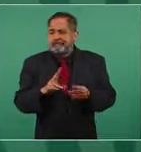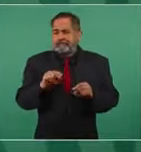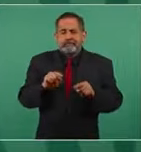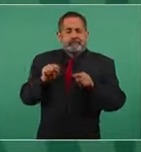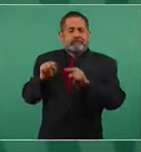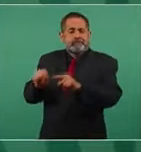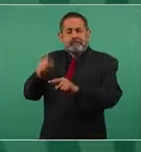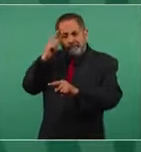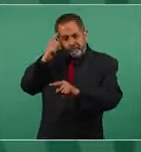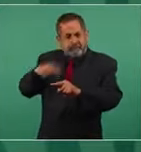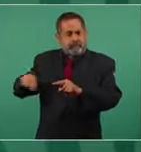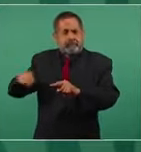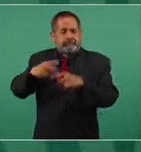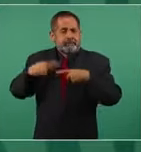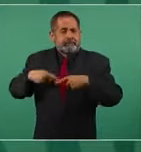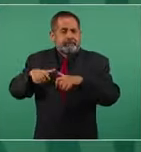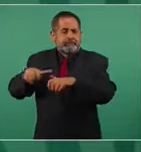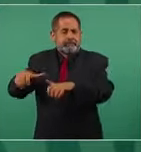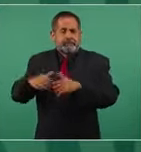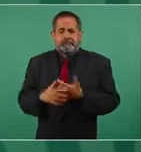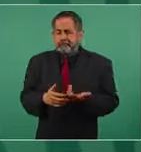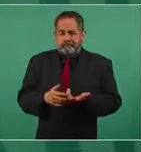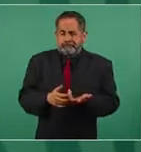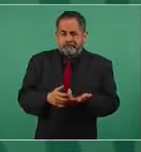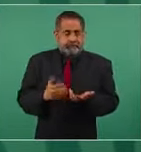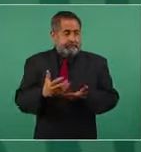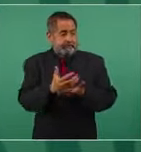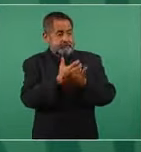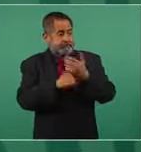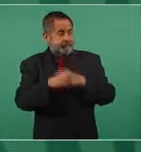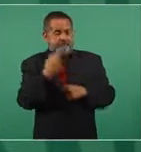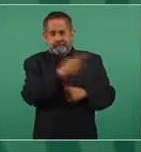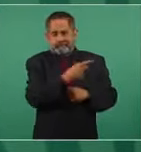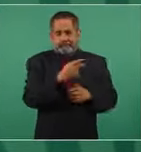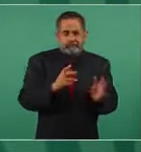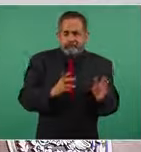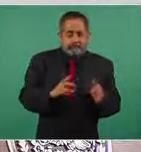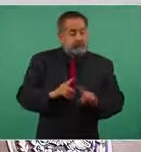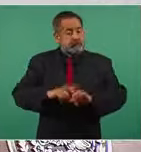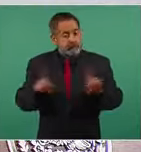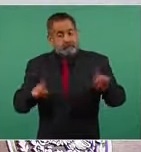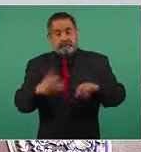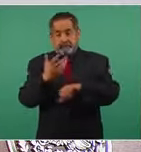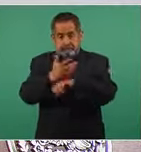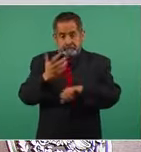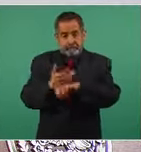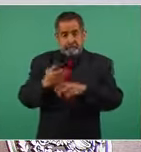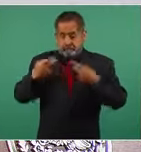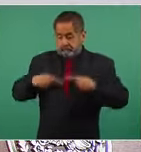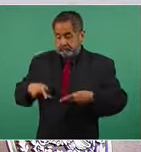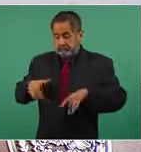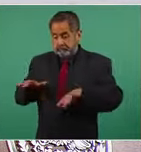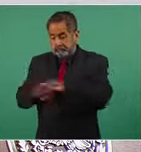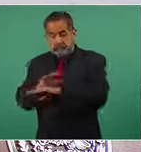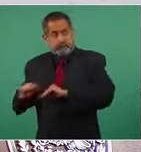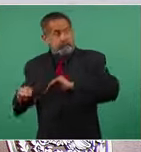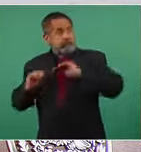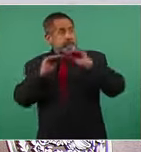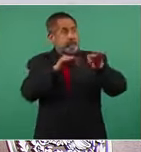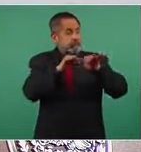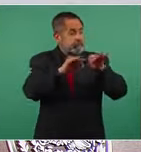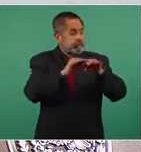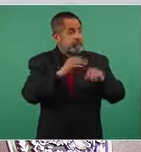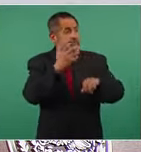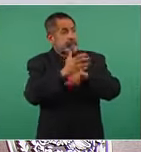las utilidades a las matrices, pero el caso de las remesas son 10 millones